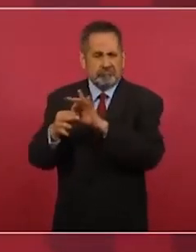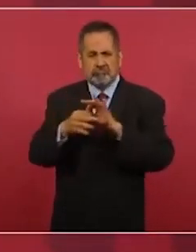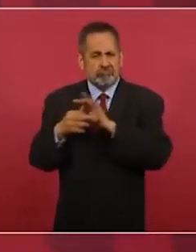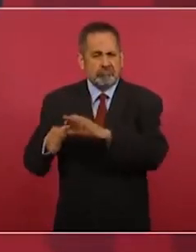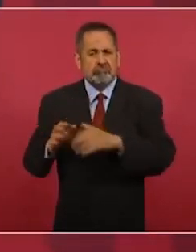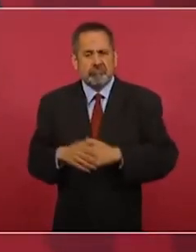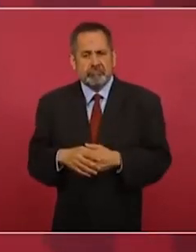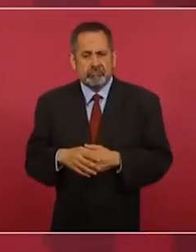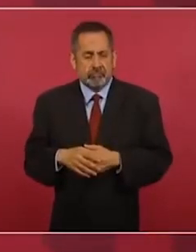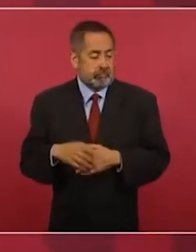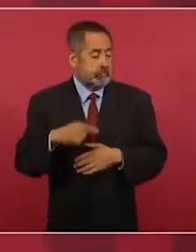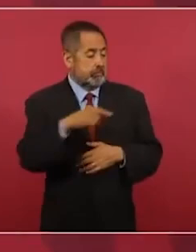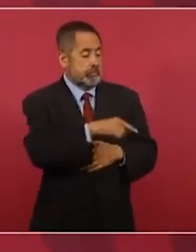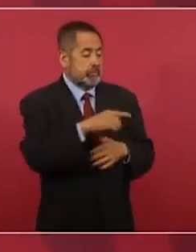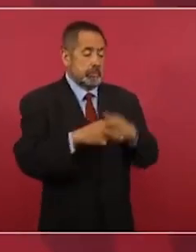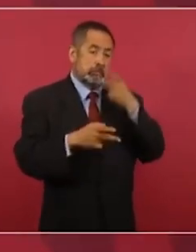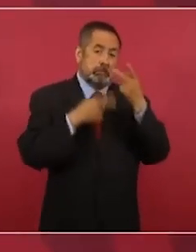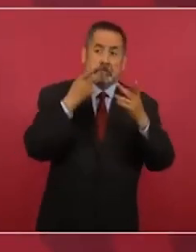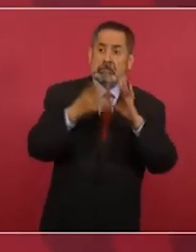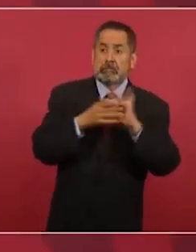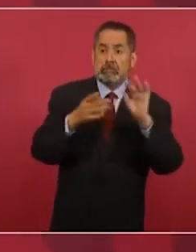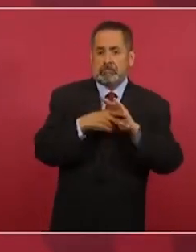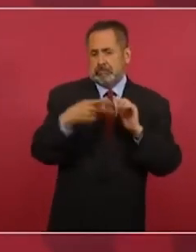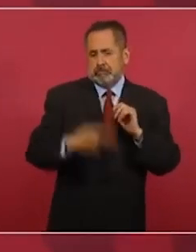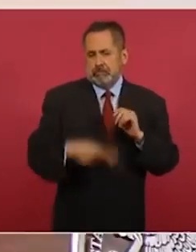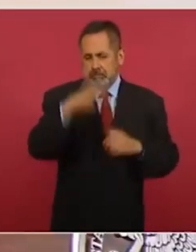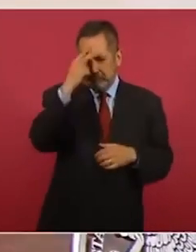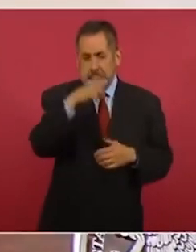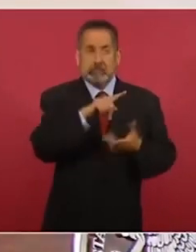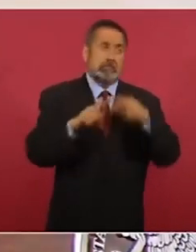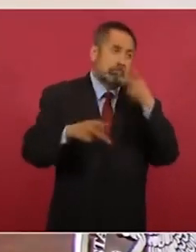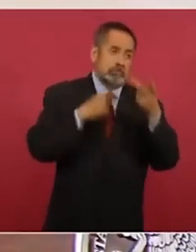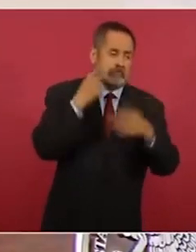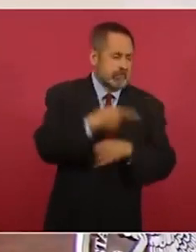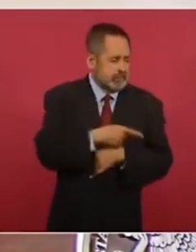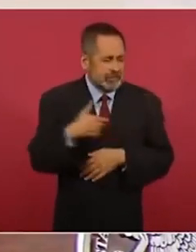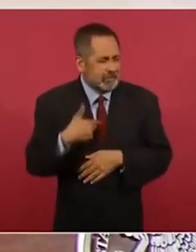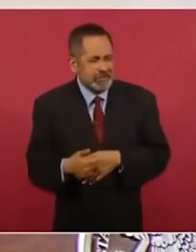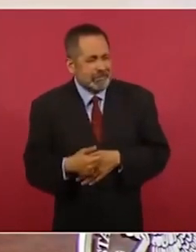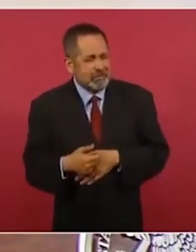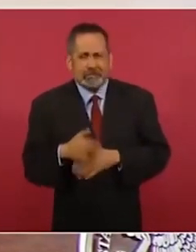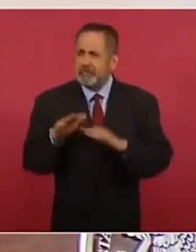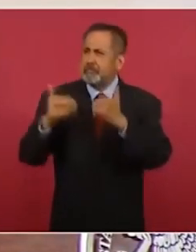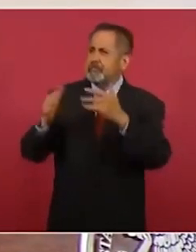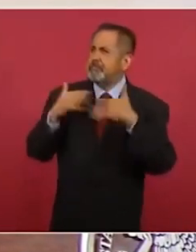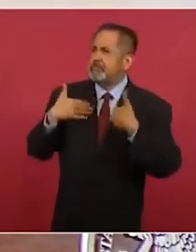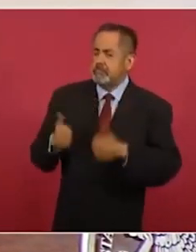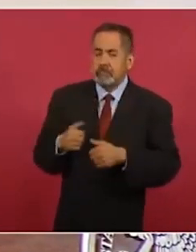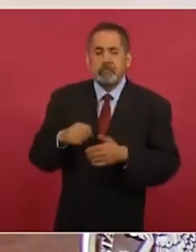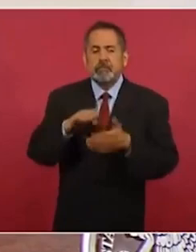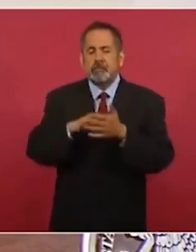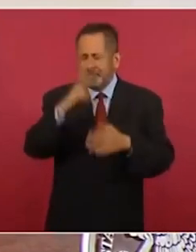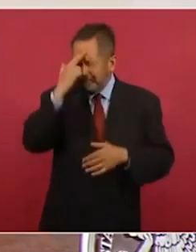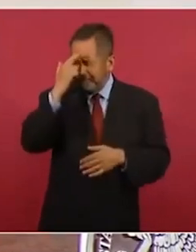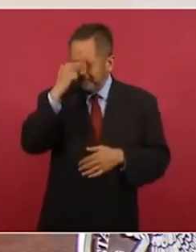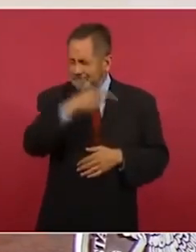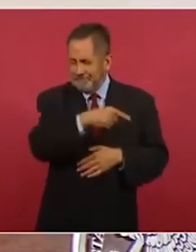los internacionalistas de nuestro país. Estaba yo viendo también uno que fue embajador